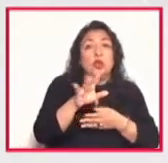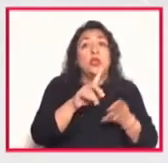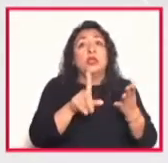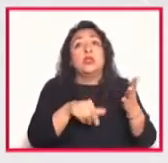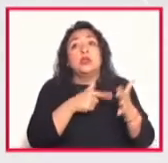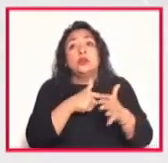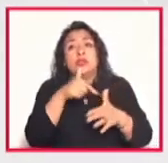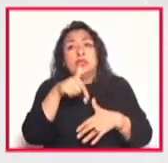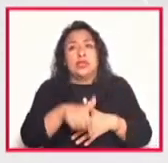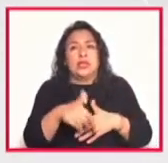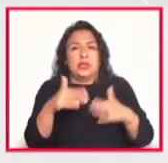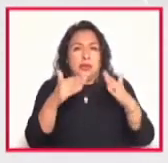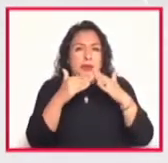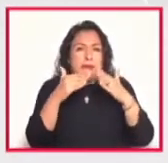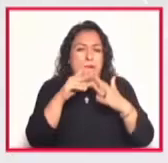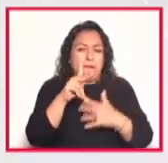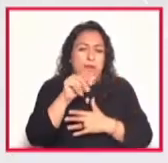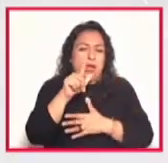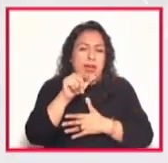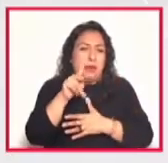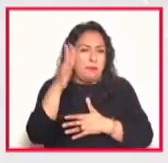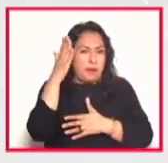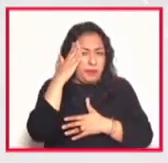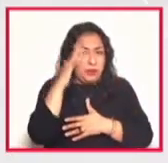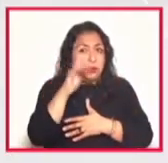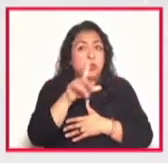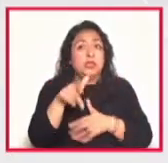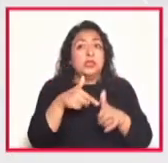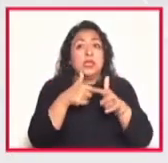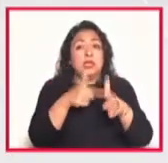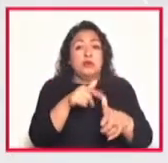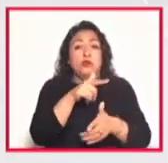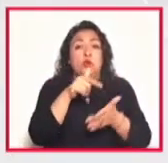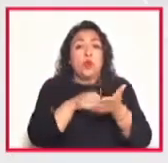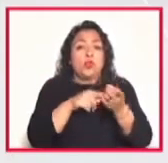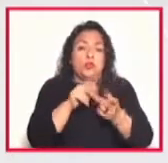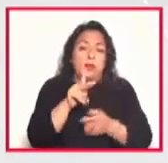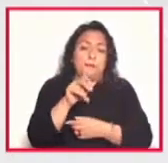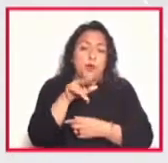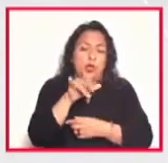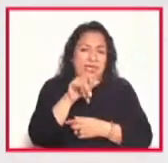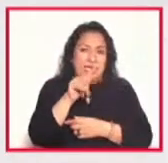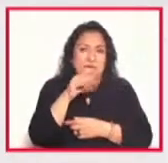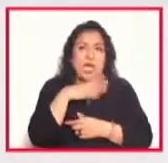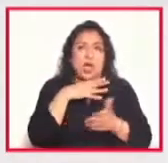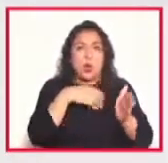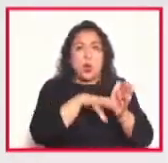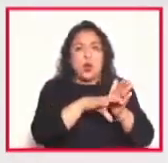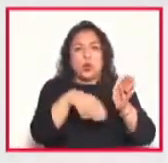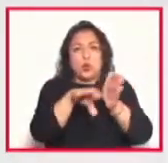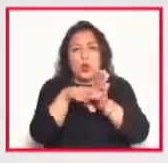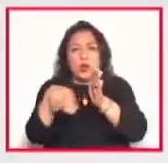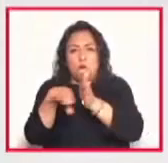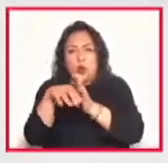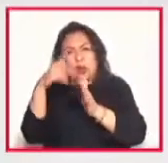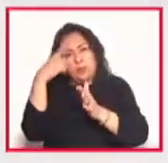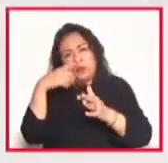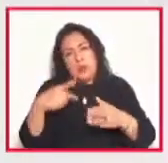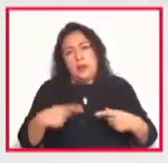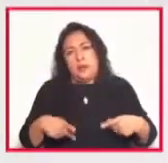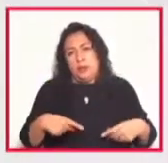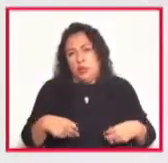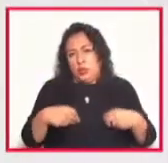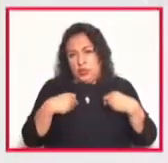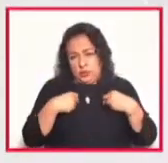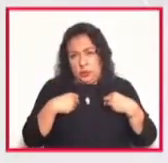aquí a la palapa principal y continuamos hacia el poniente y están los cuartos de residentes y los estudios todo